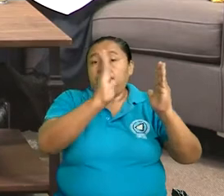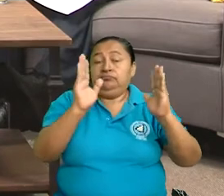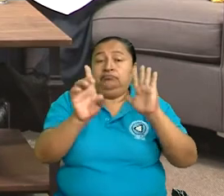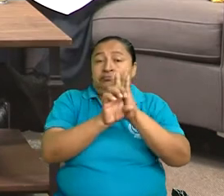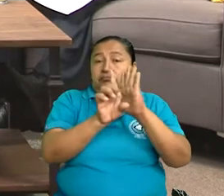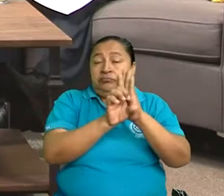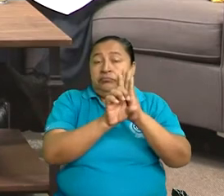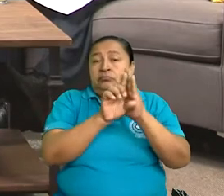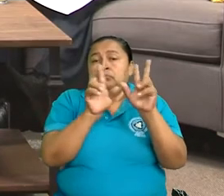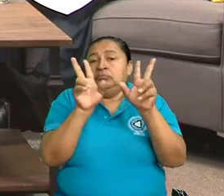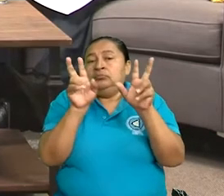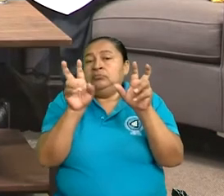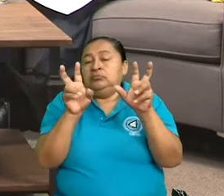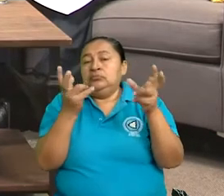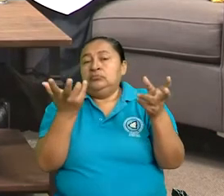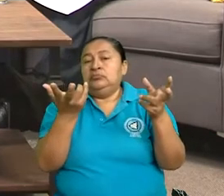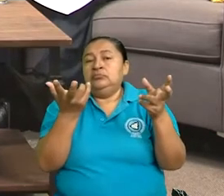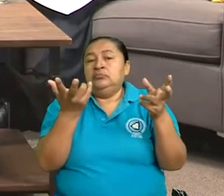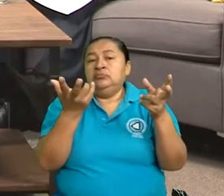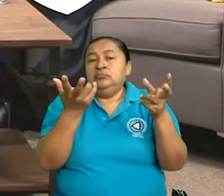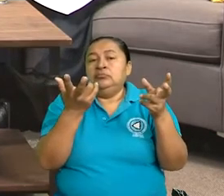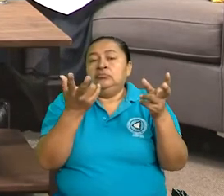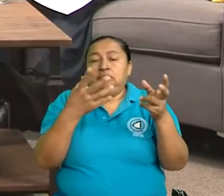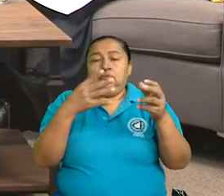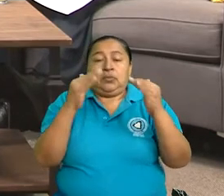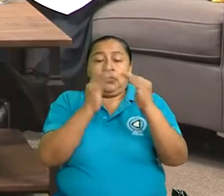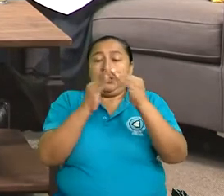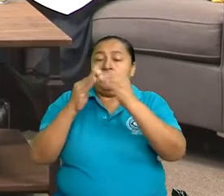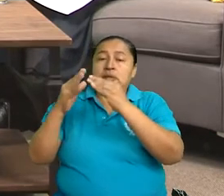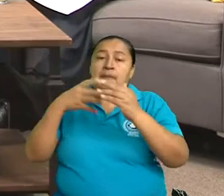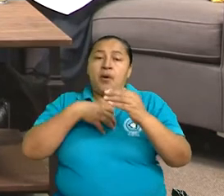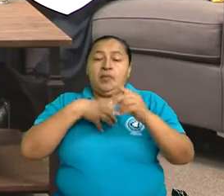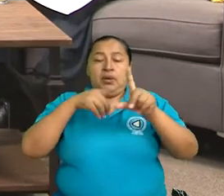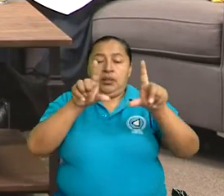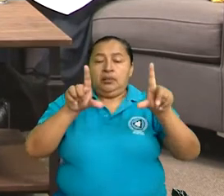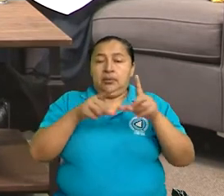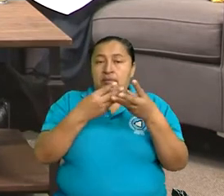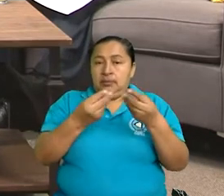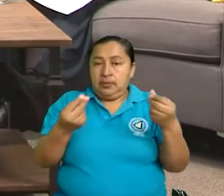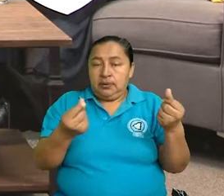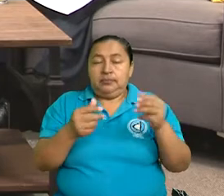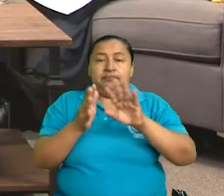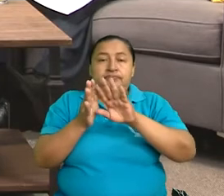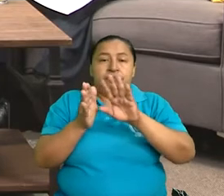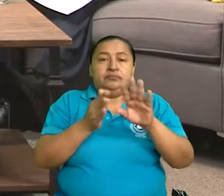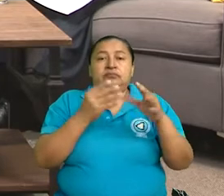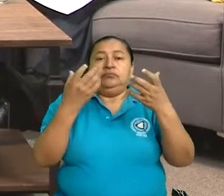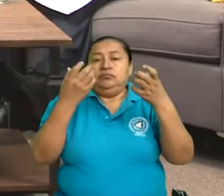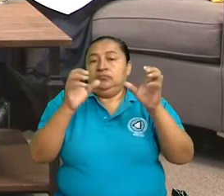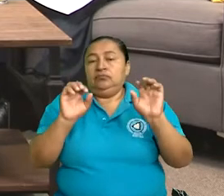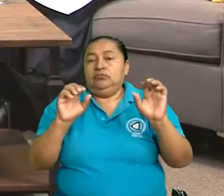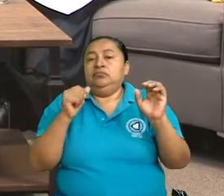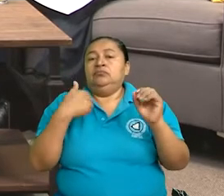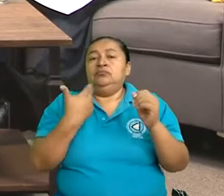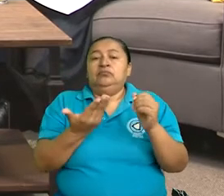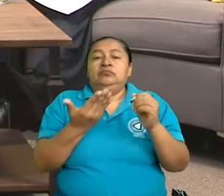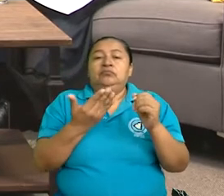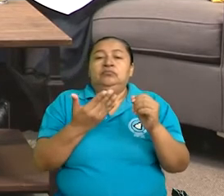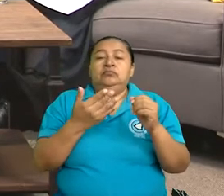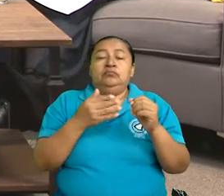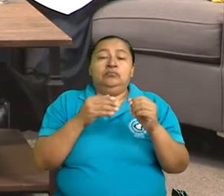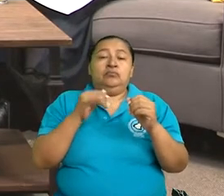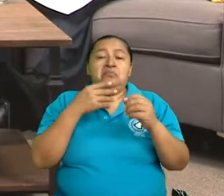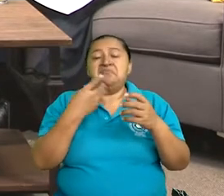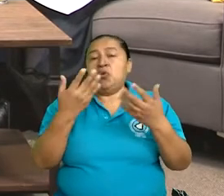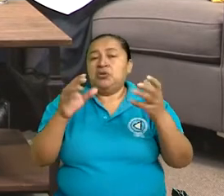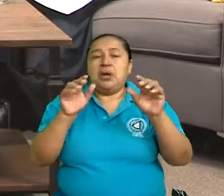materia de propiedad de bienes inmuebles,